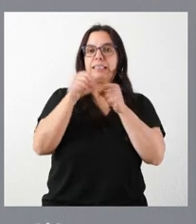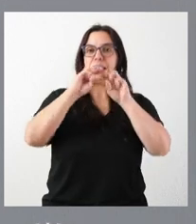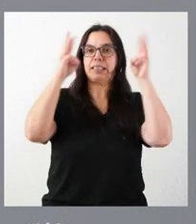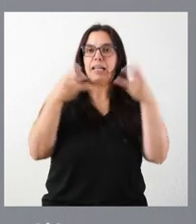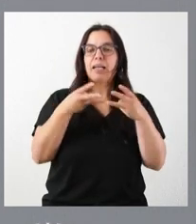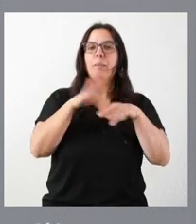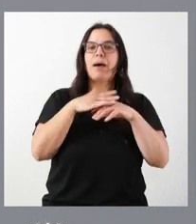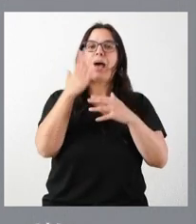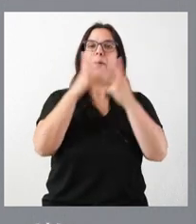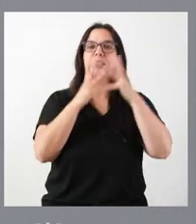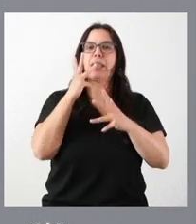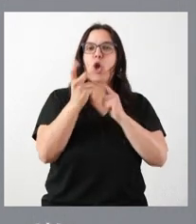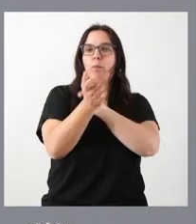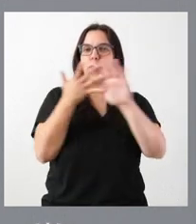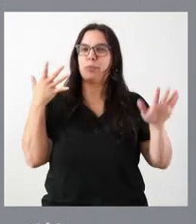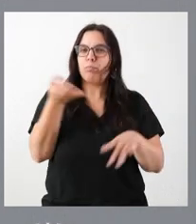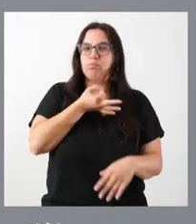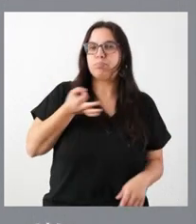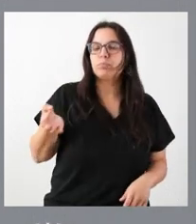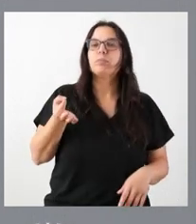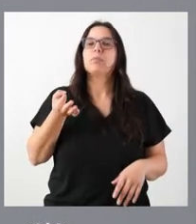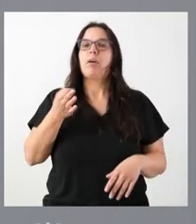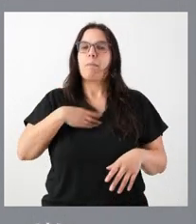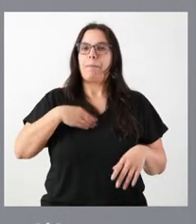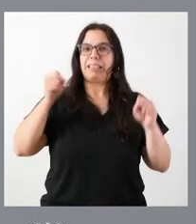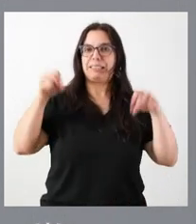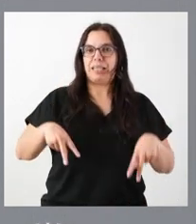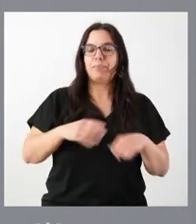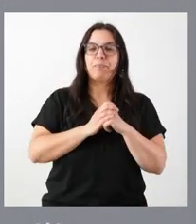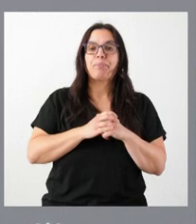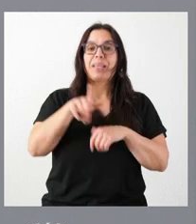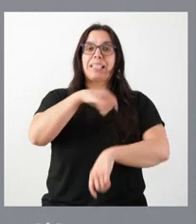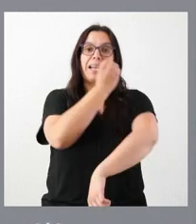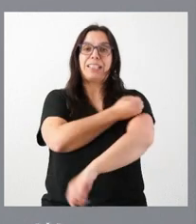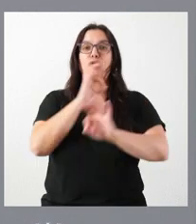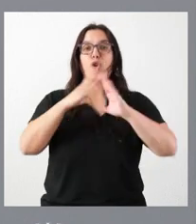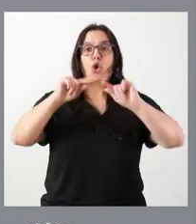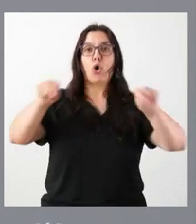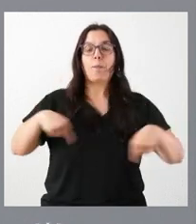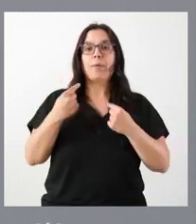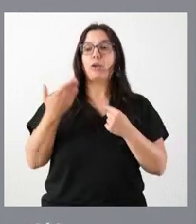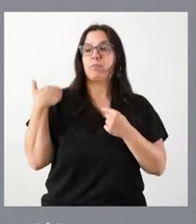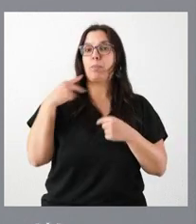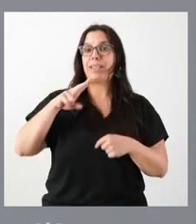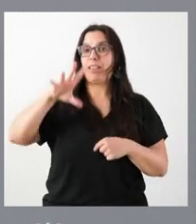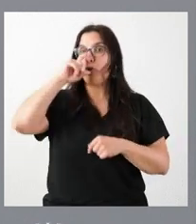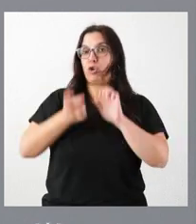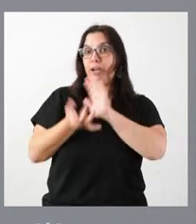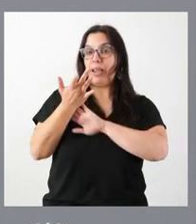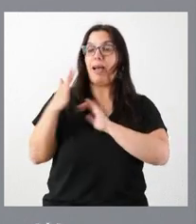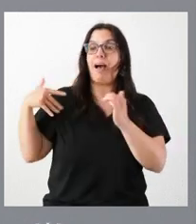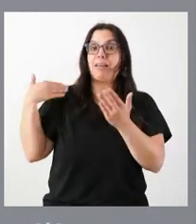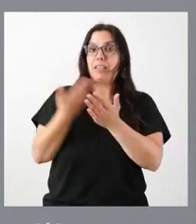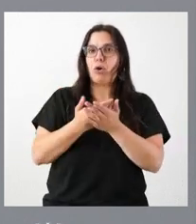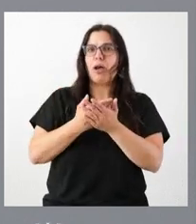hacer una administración más eficaz, una administración sin papeles. Este registro de convenios se creó hace 25 años y, desde entonces,